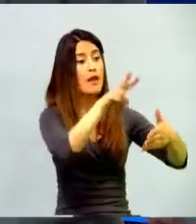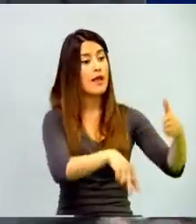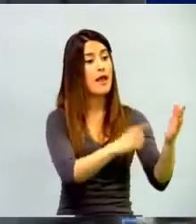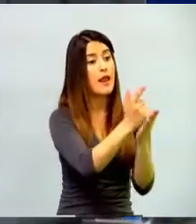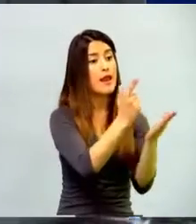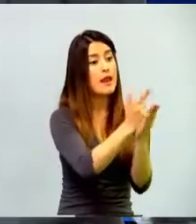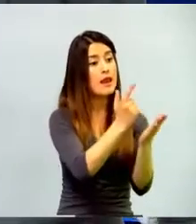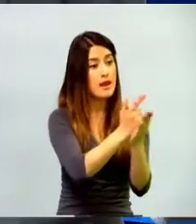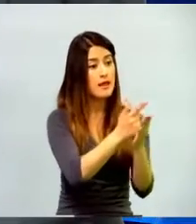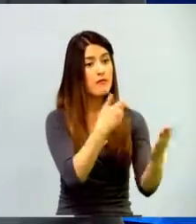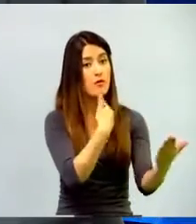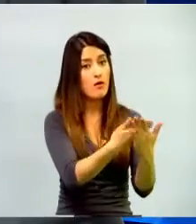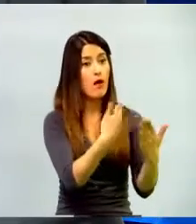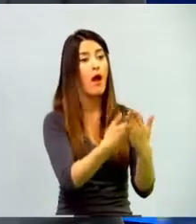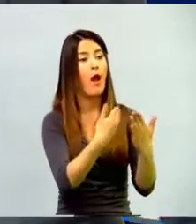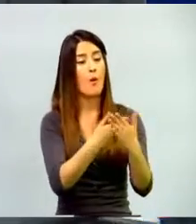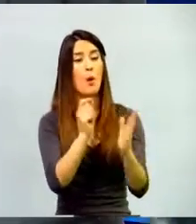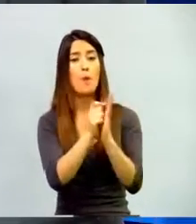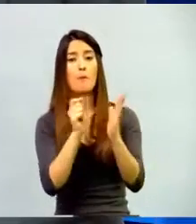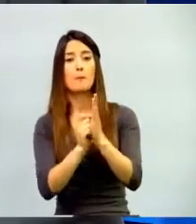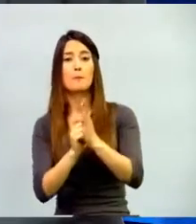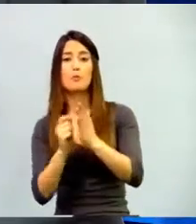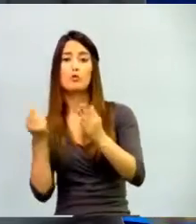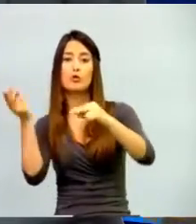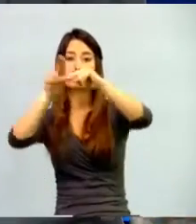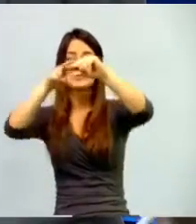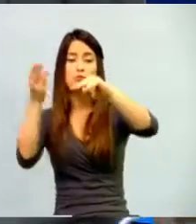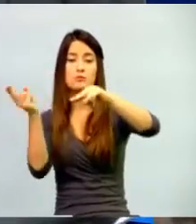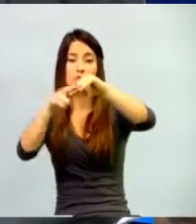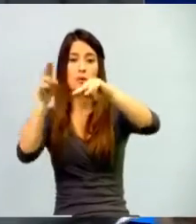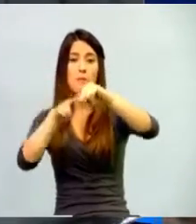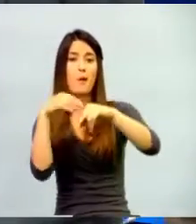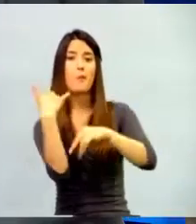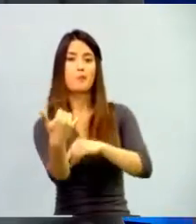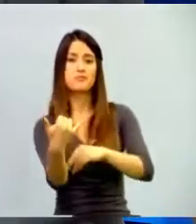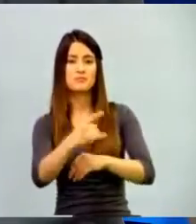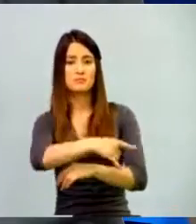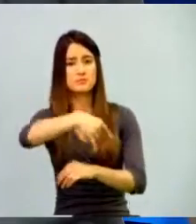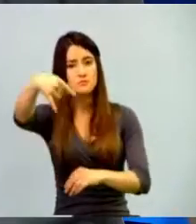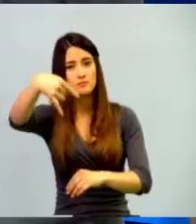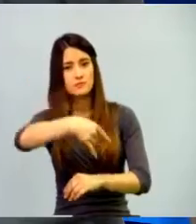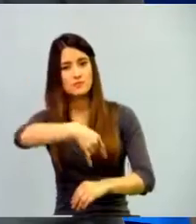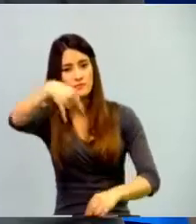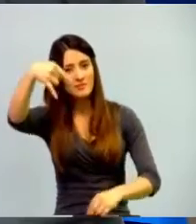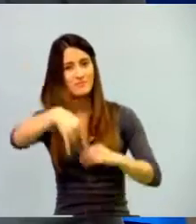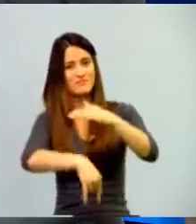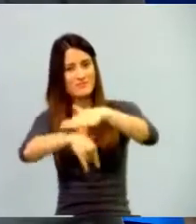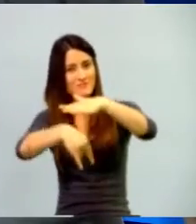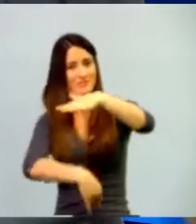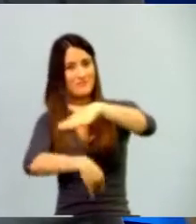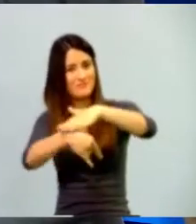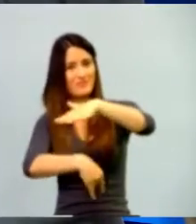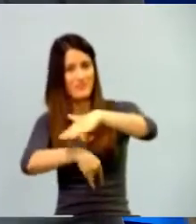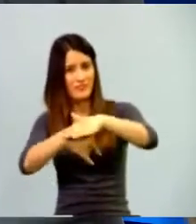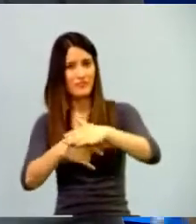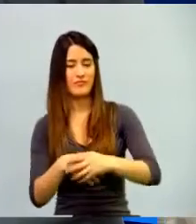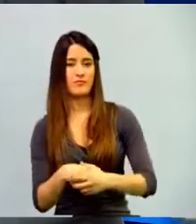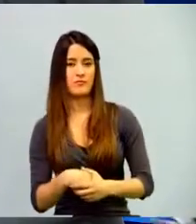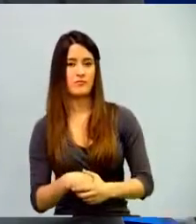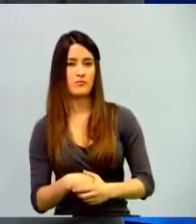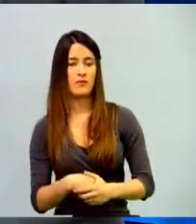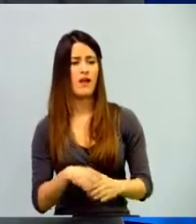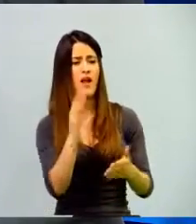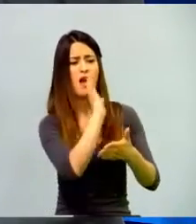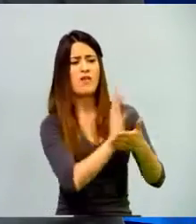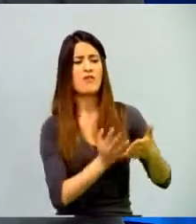llevando un valor o se está dando una nueva traducción de lo que es la nota en algo que ahora llamamos puntos y cambiar de nota a puntos no